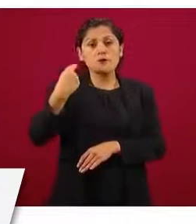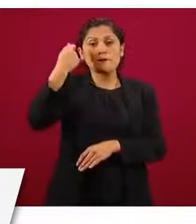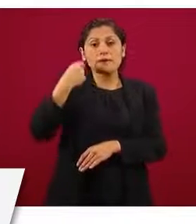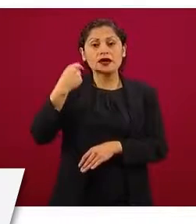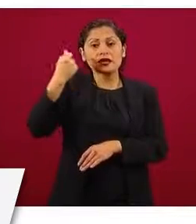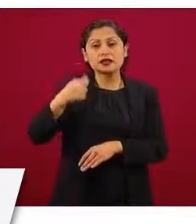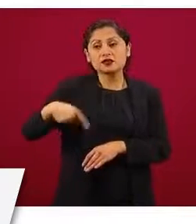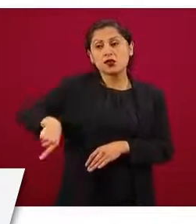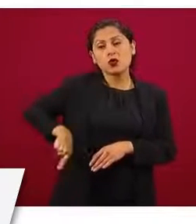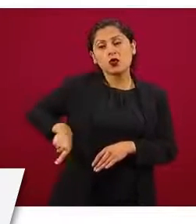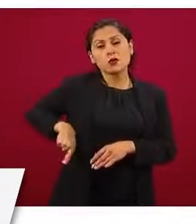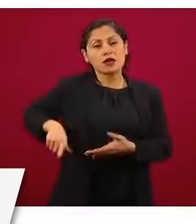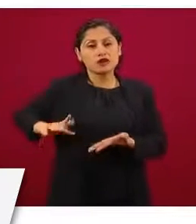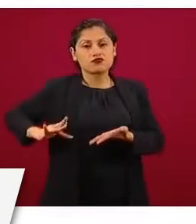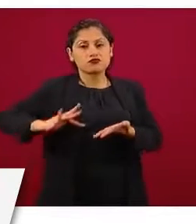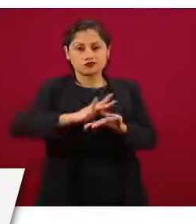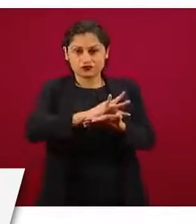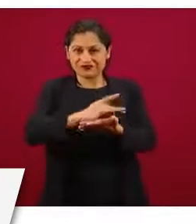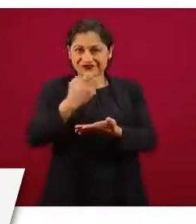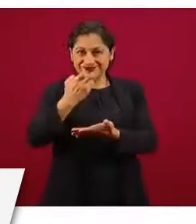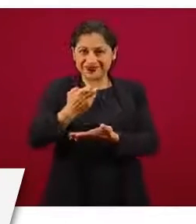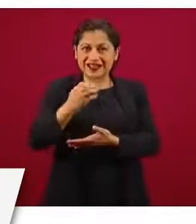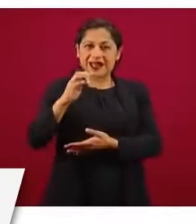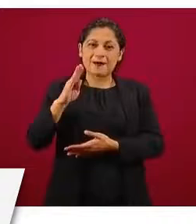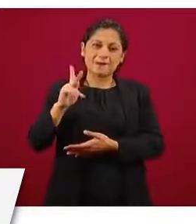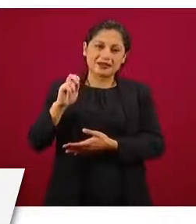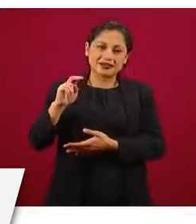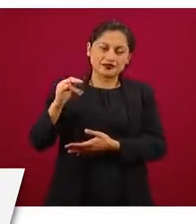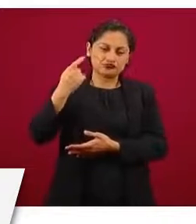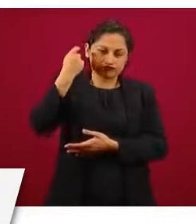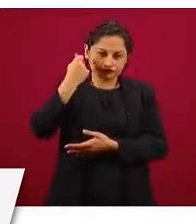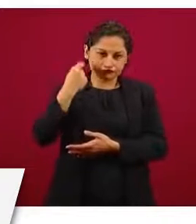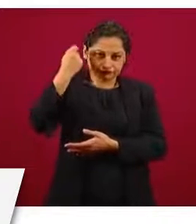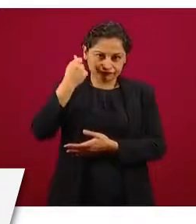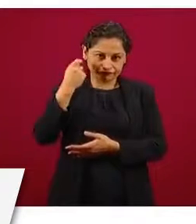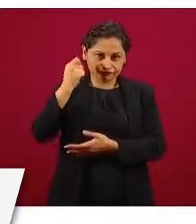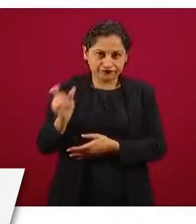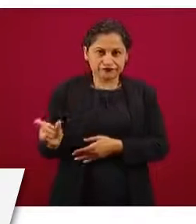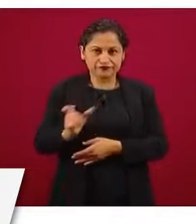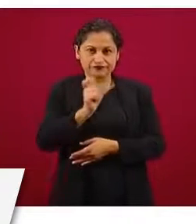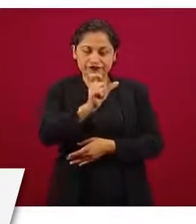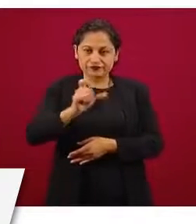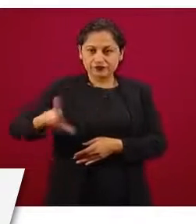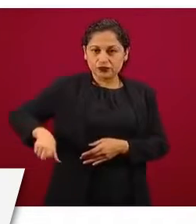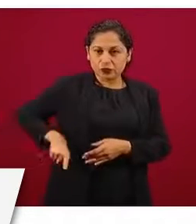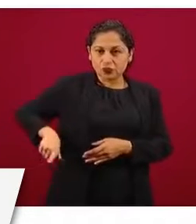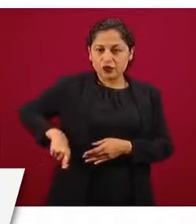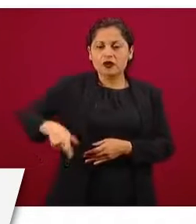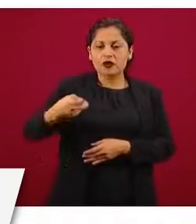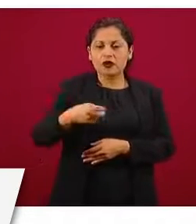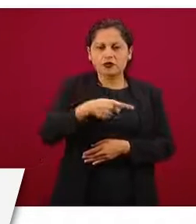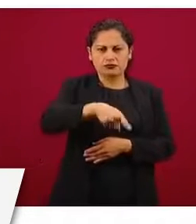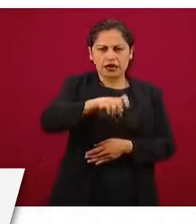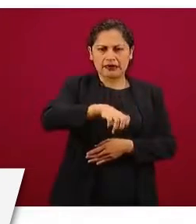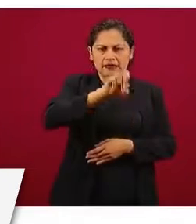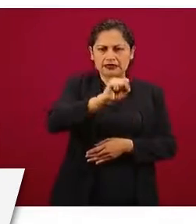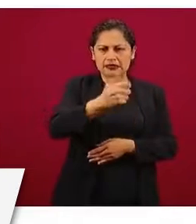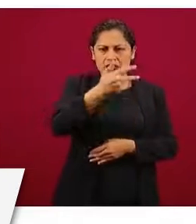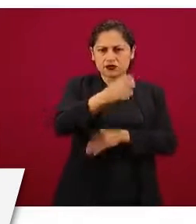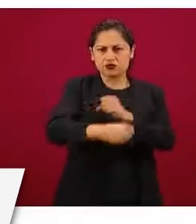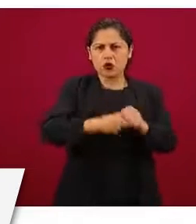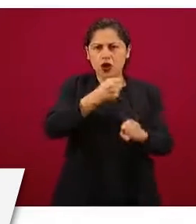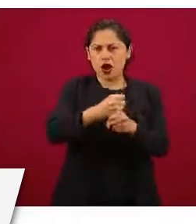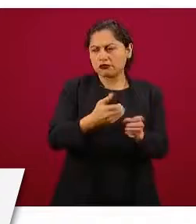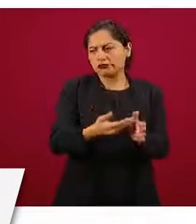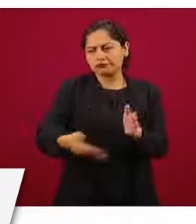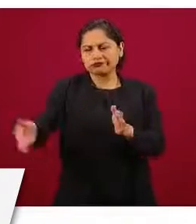adultos mayores. La pensión de adultos mayores que se otorga a todos los adultos por arriba de 68 años y que es permanente al tener ahora